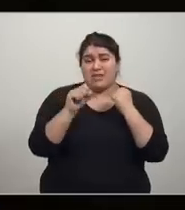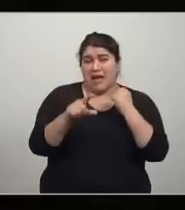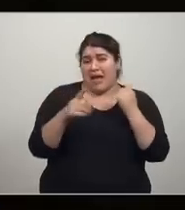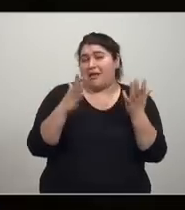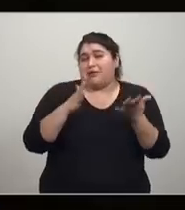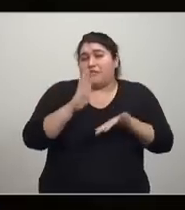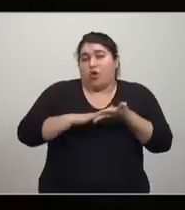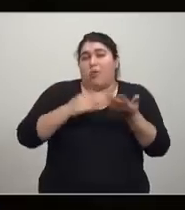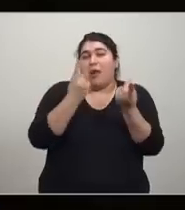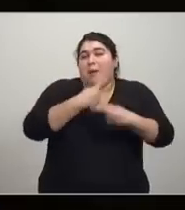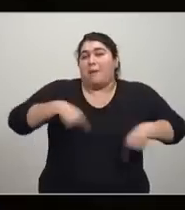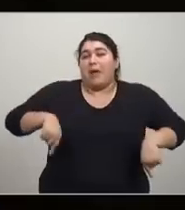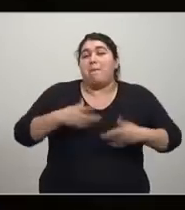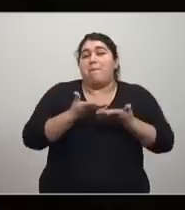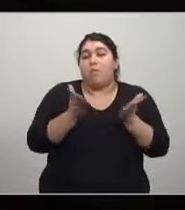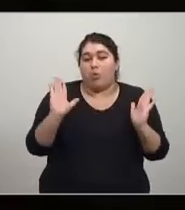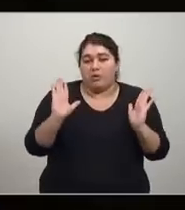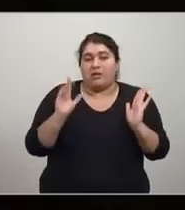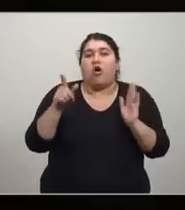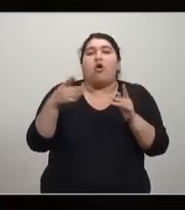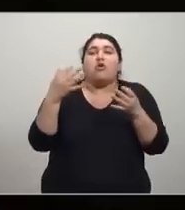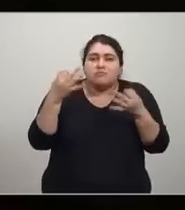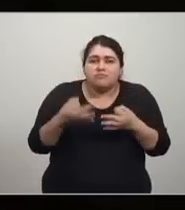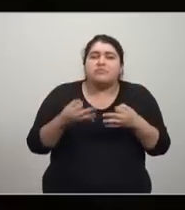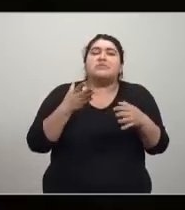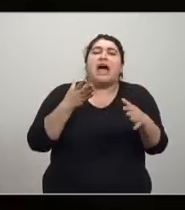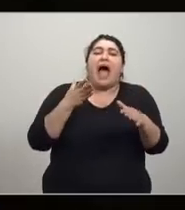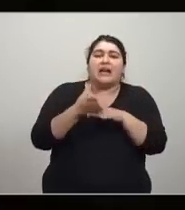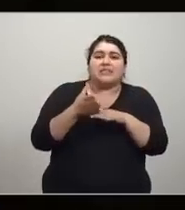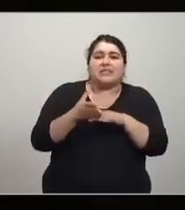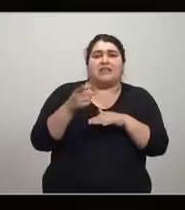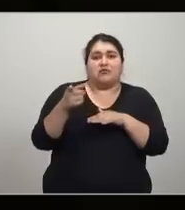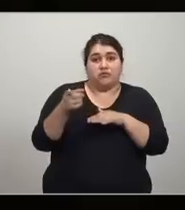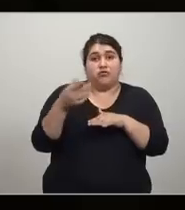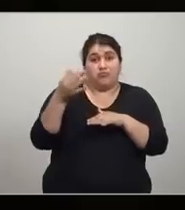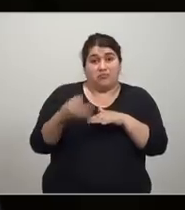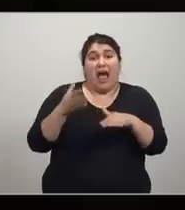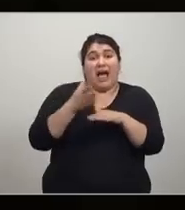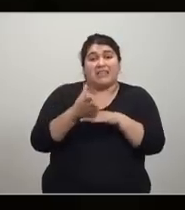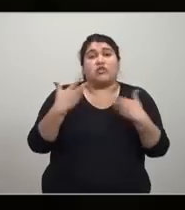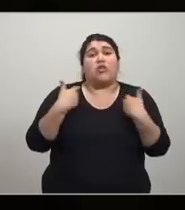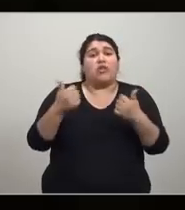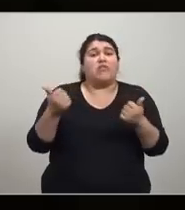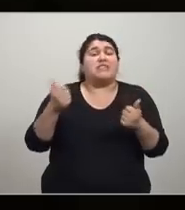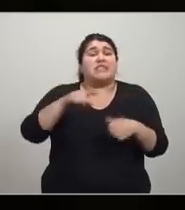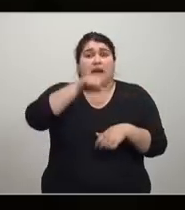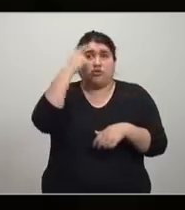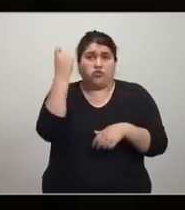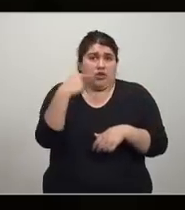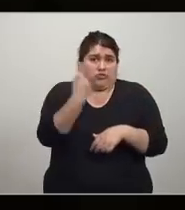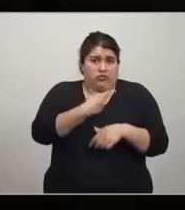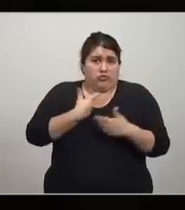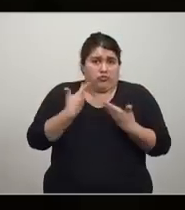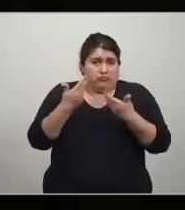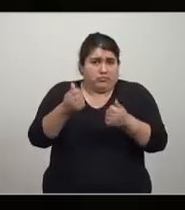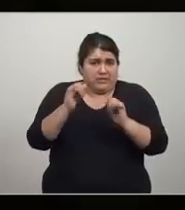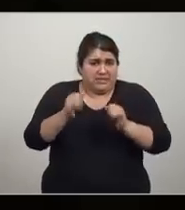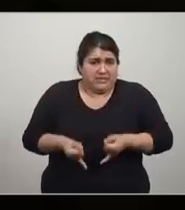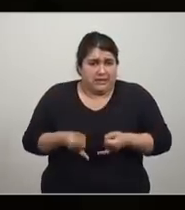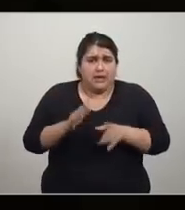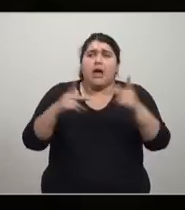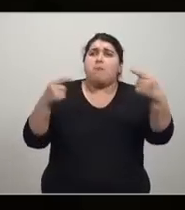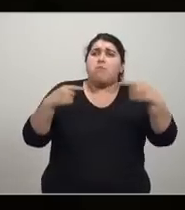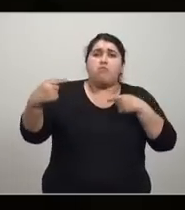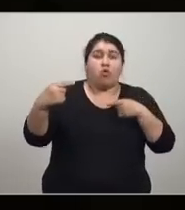públicos, de obligado acceso y sin rivalidad, de obligado acceso a defensa nacional, todos estamos defendidos. Sin rivalidad